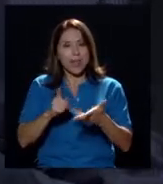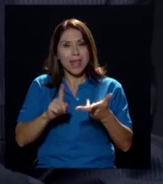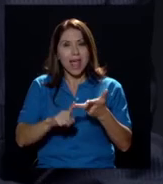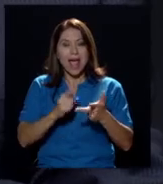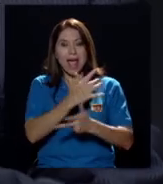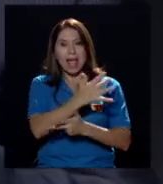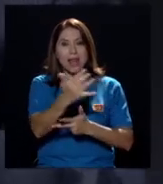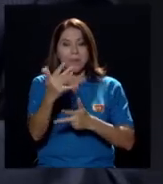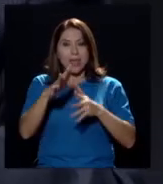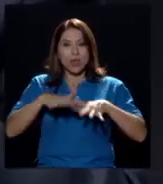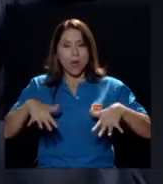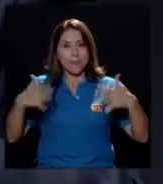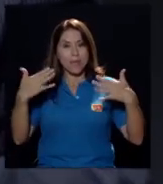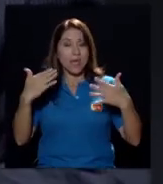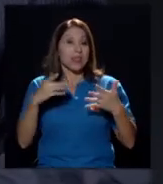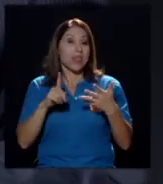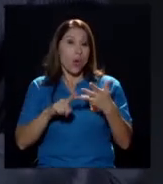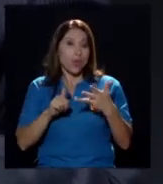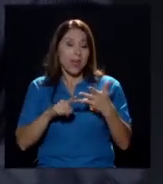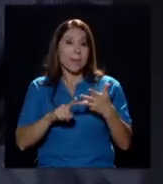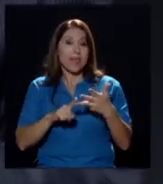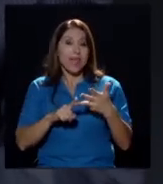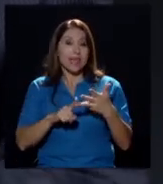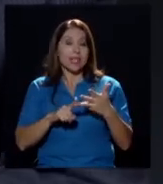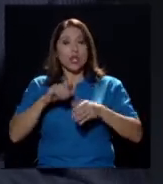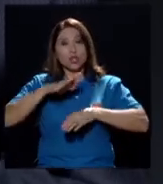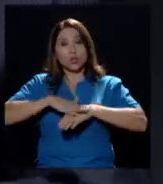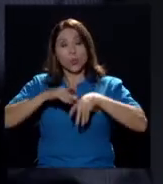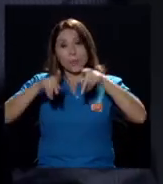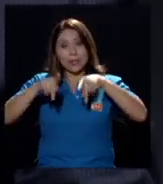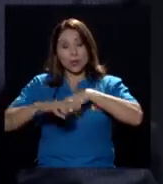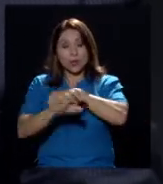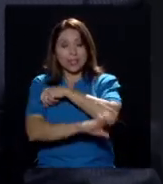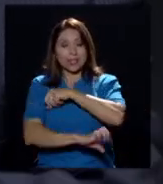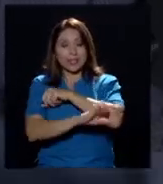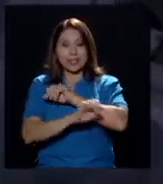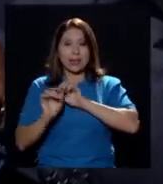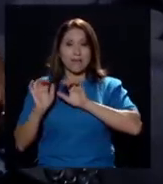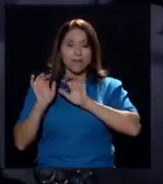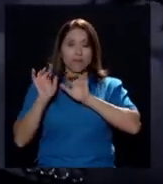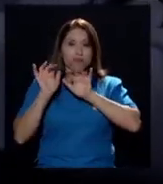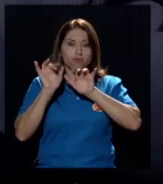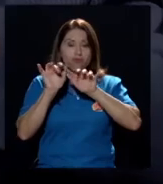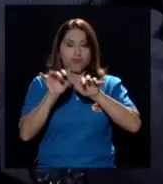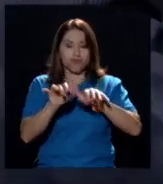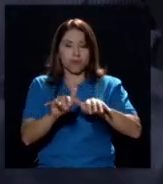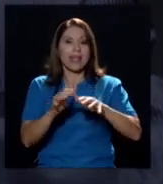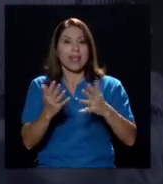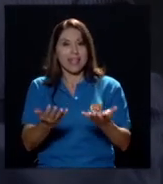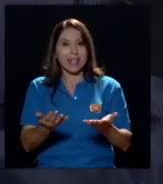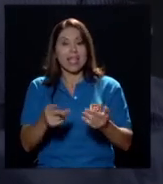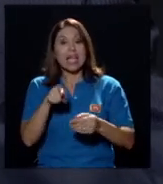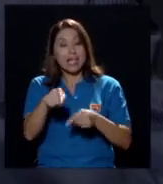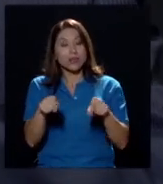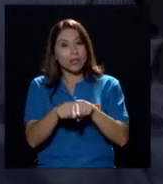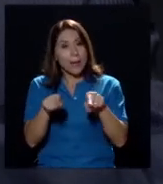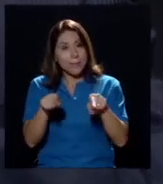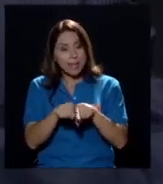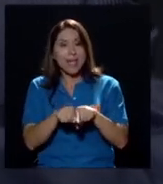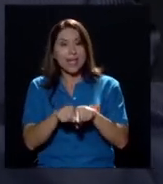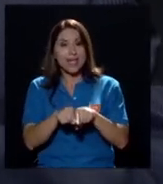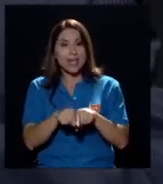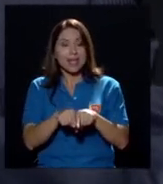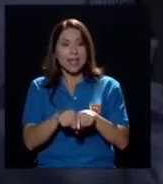ambiente, o también respecto a los refugiados y a la migración, y también en el sector